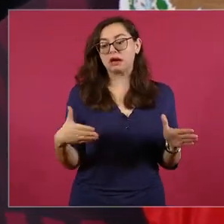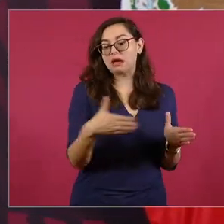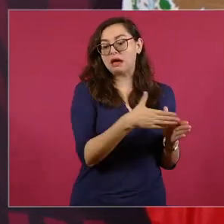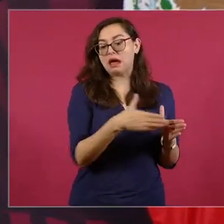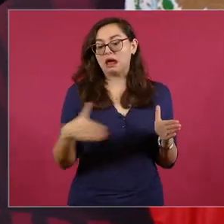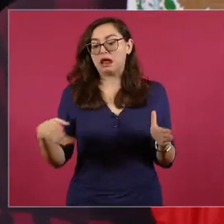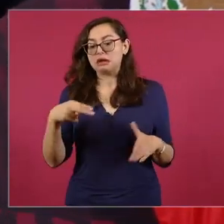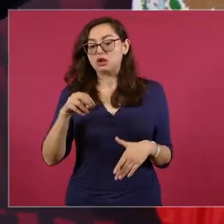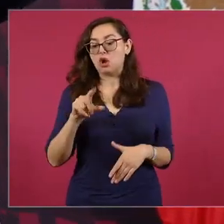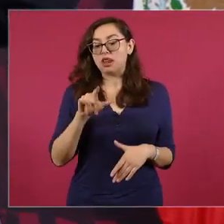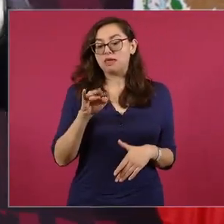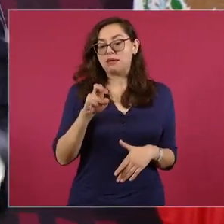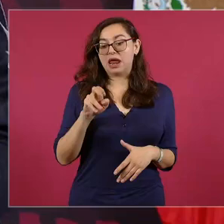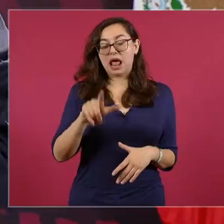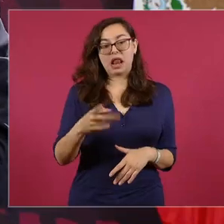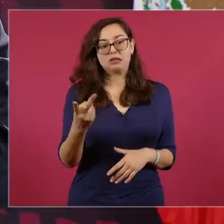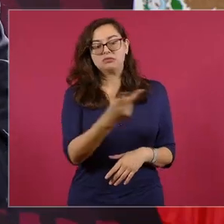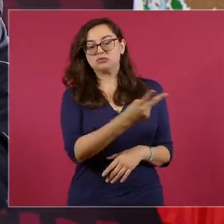Me acuerdo que